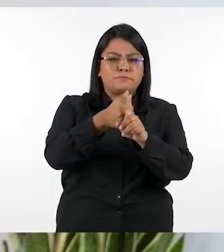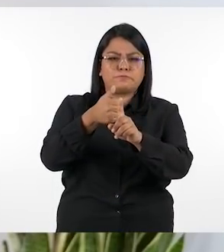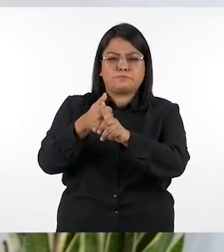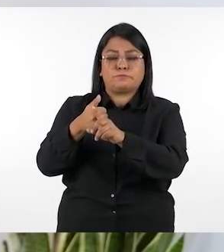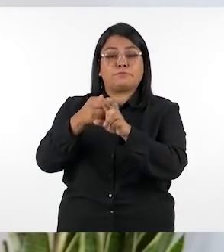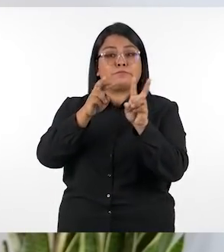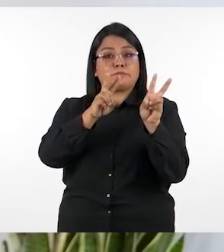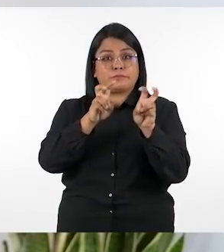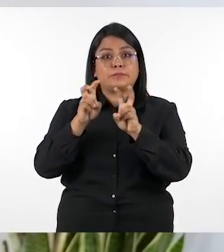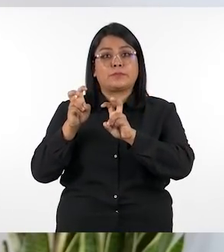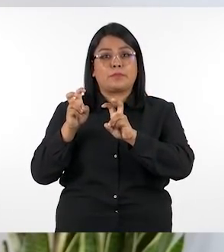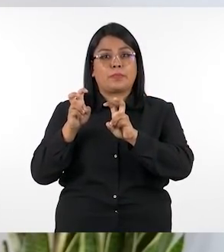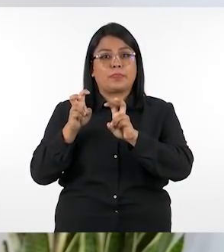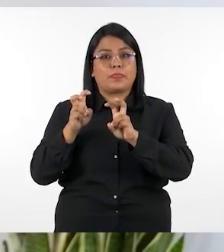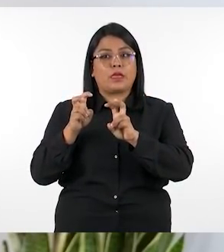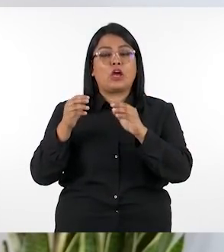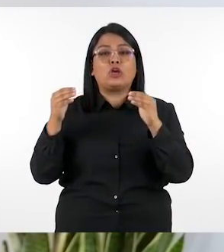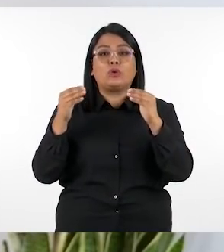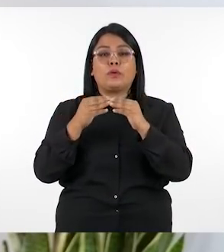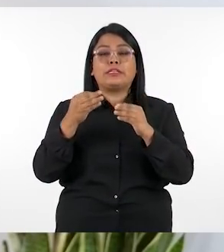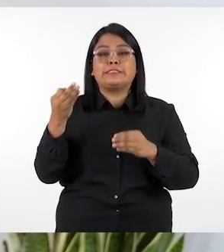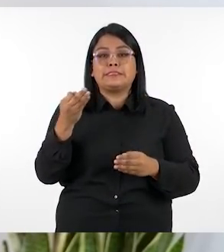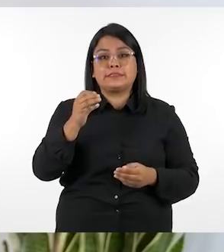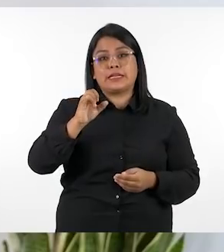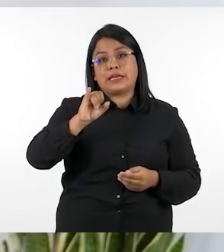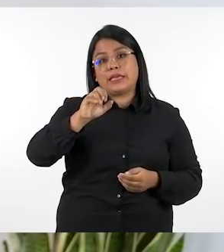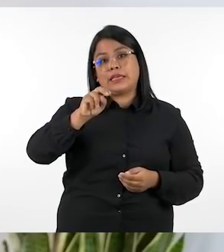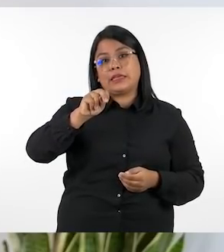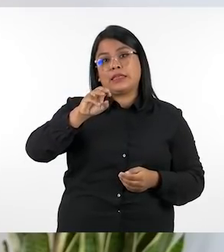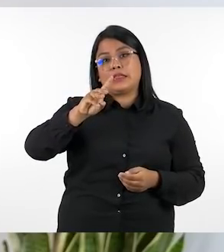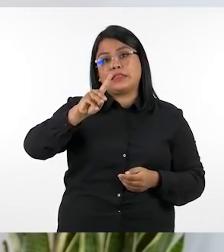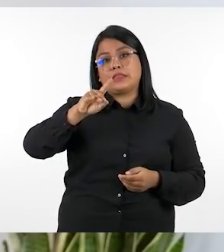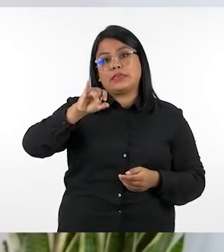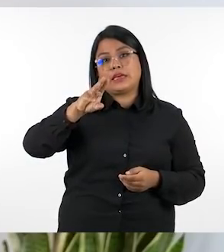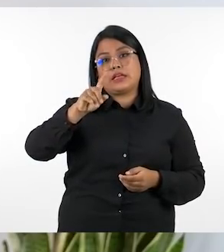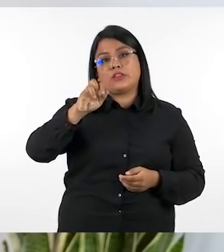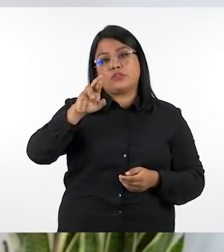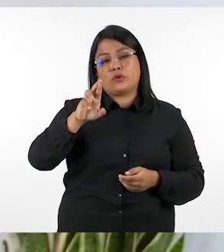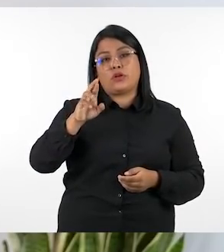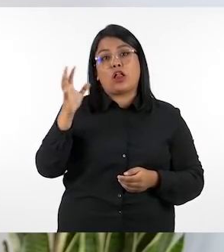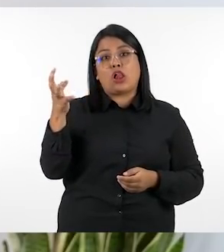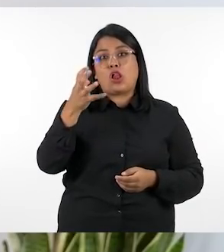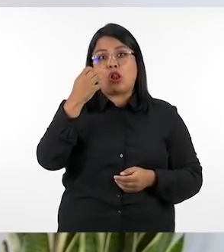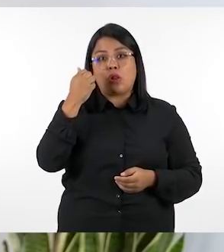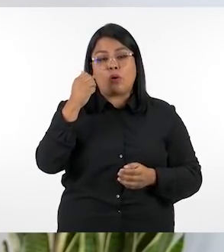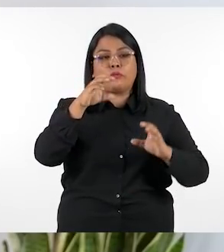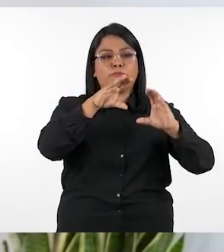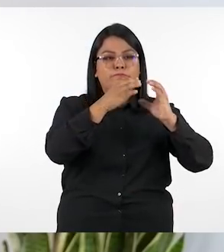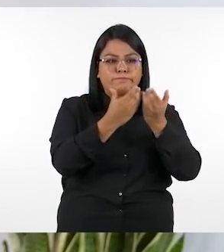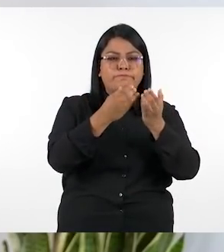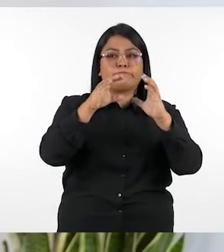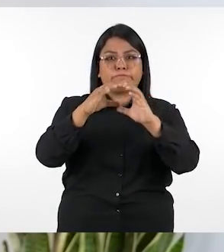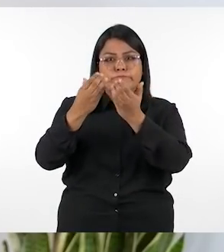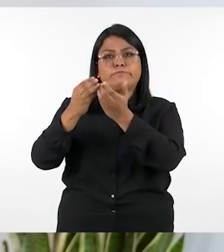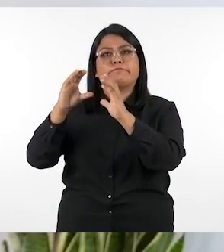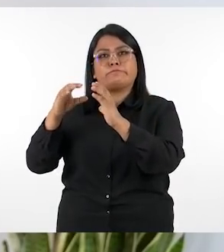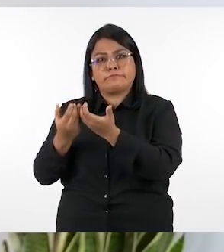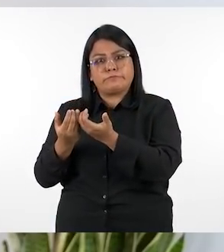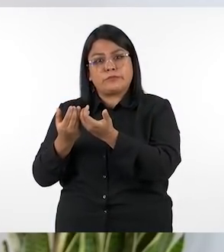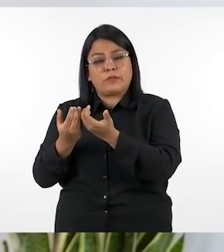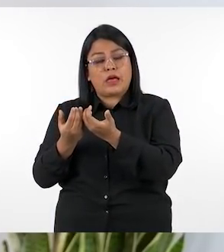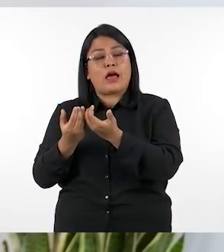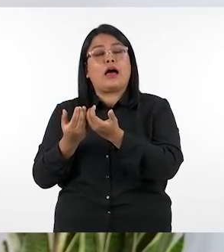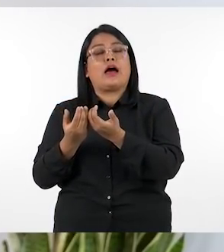contenidos además se busca tener un indicador de logro por cada clase desarrollada y entre ellos